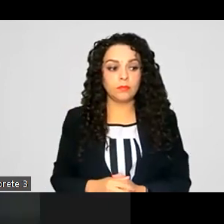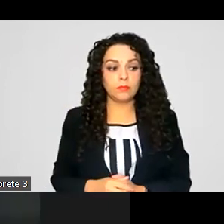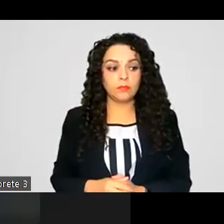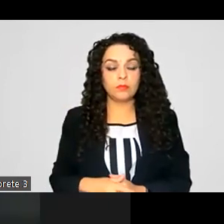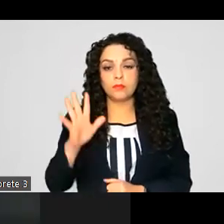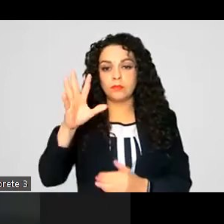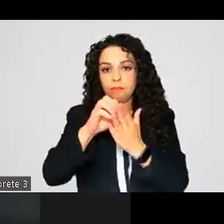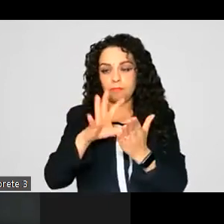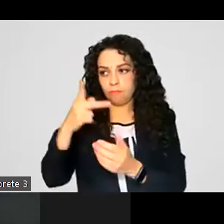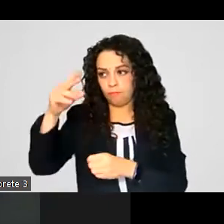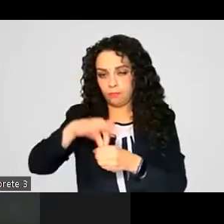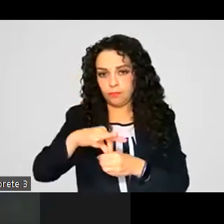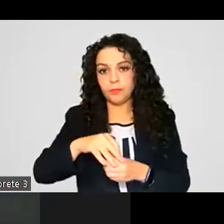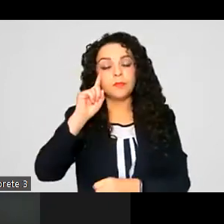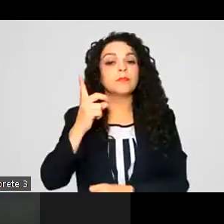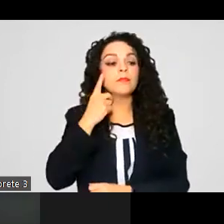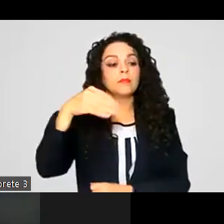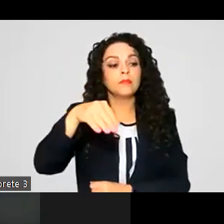Diputada Mónica Fernández